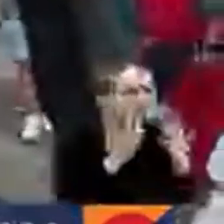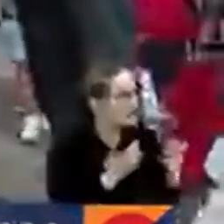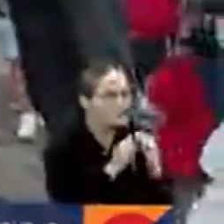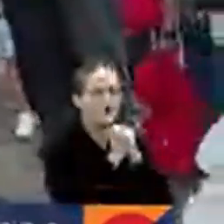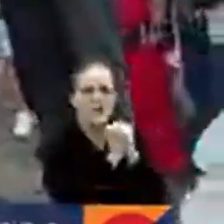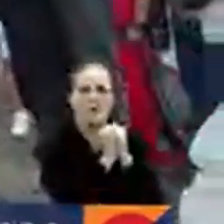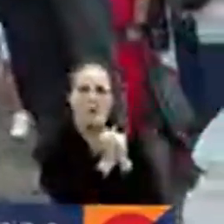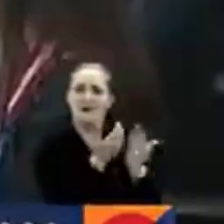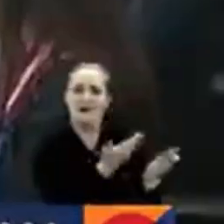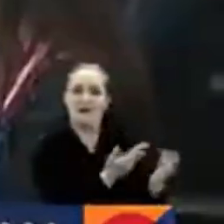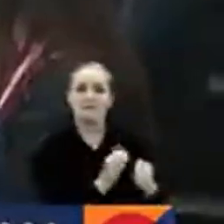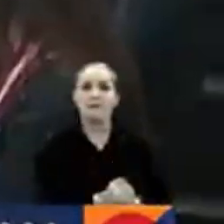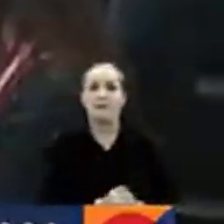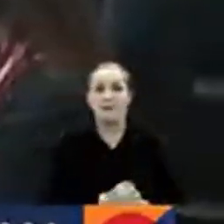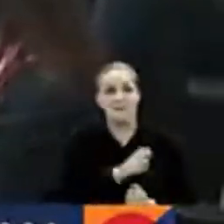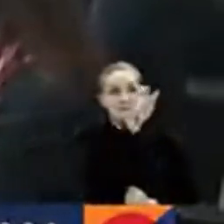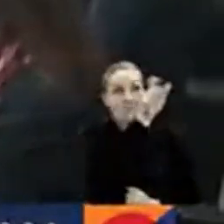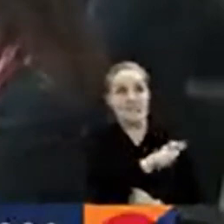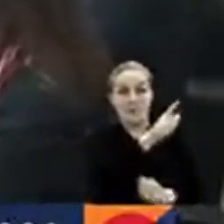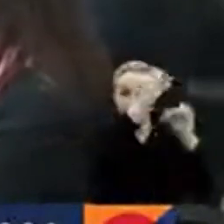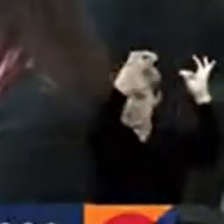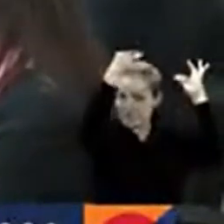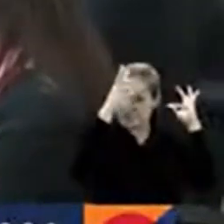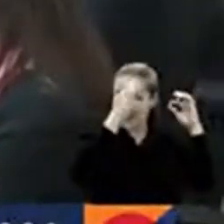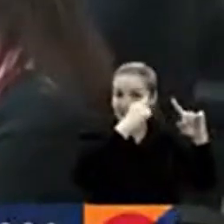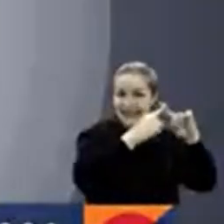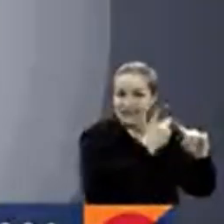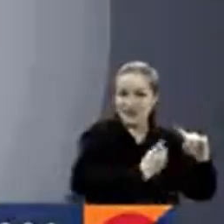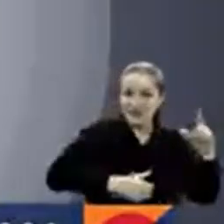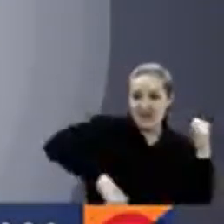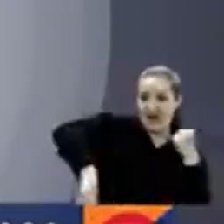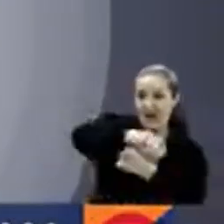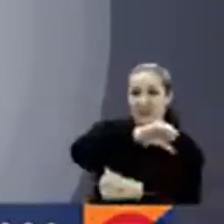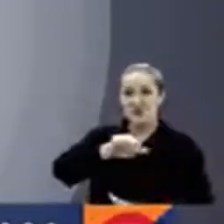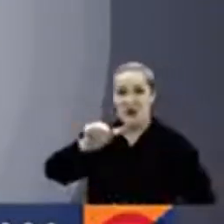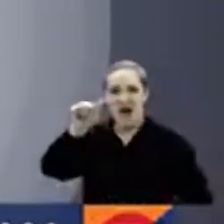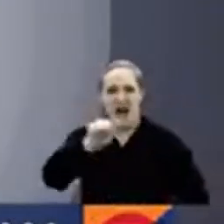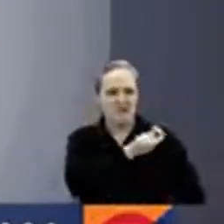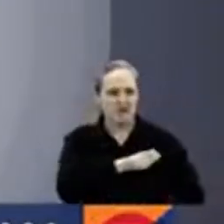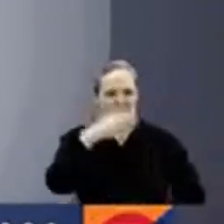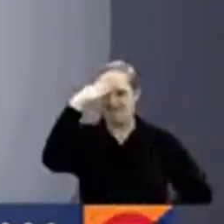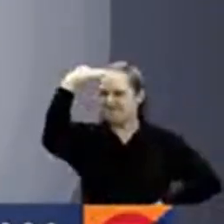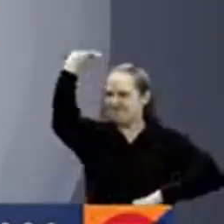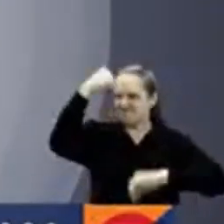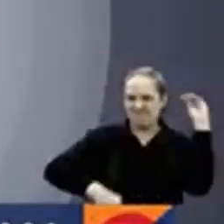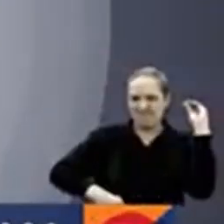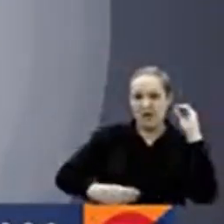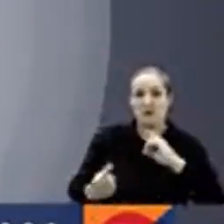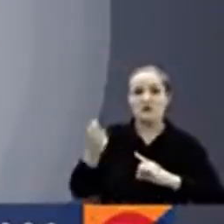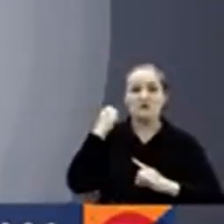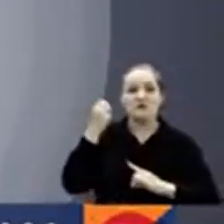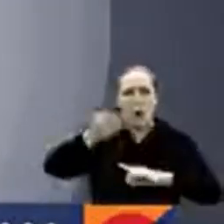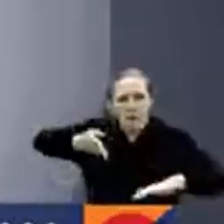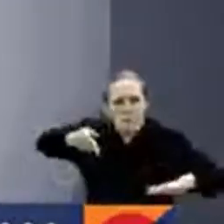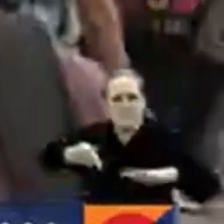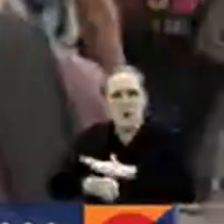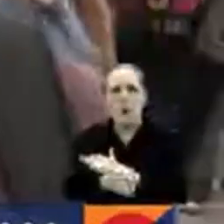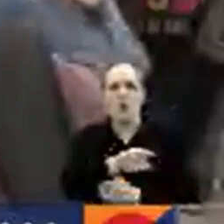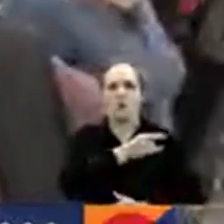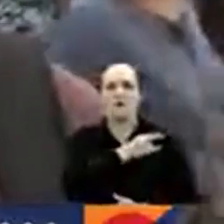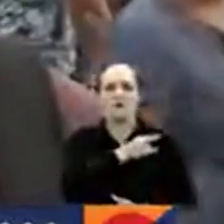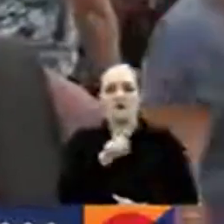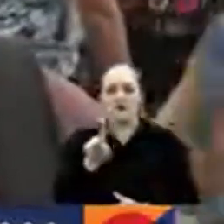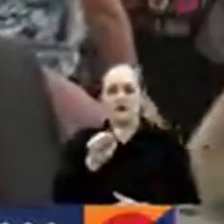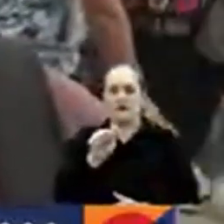al reemplazo de Pedro Castillo se ha manifestado de varias formas. El incidente más reciente es el de la Universidad de San Marcos.